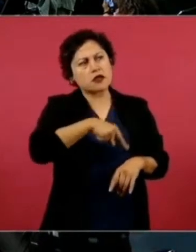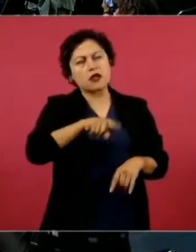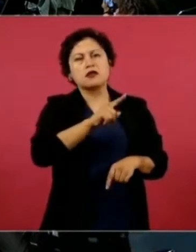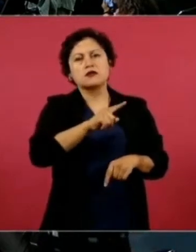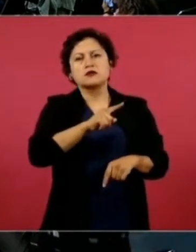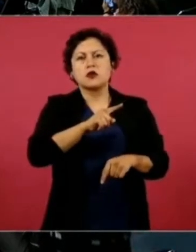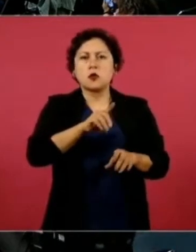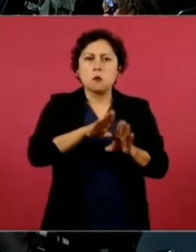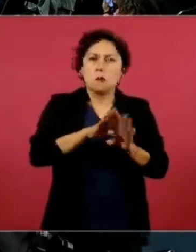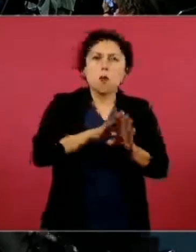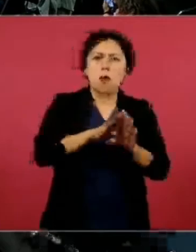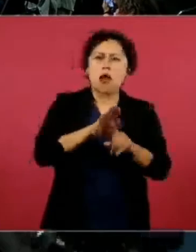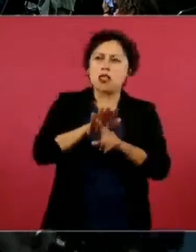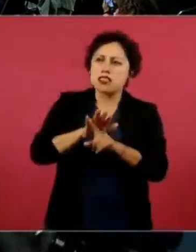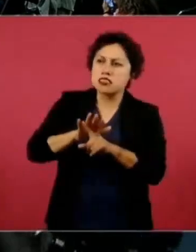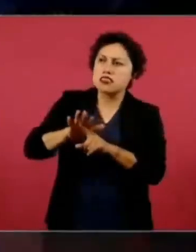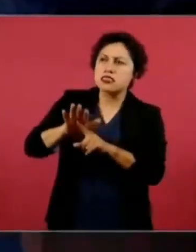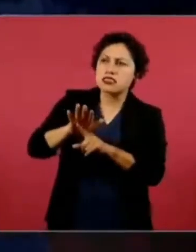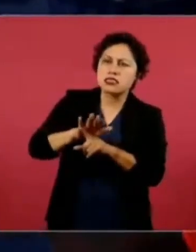que